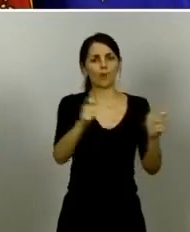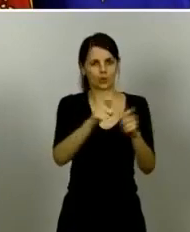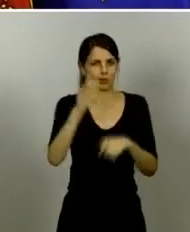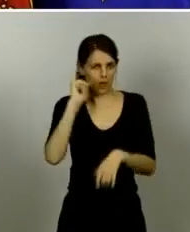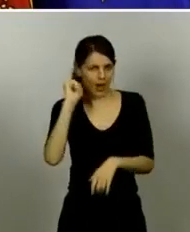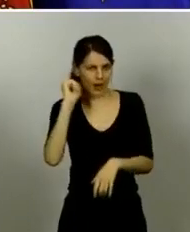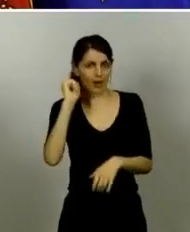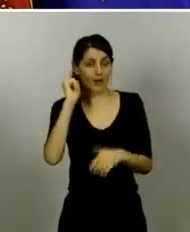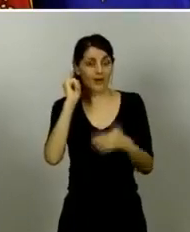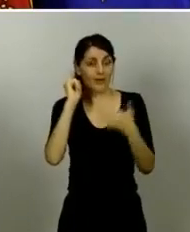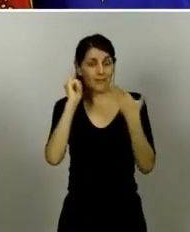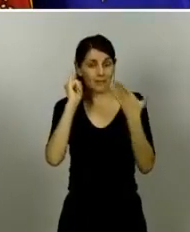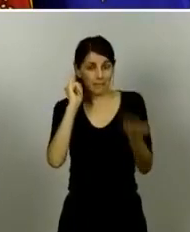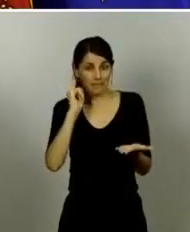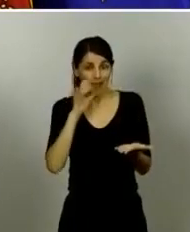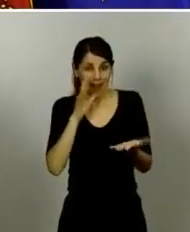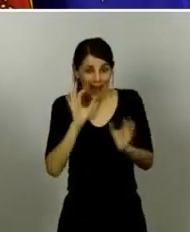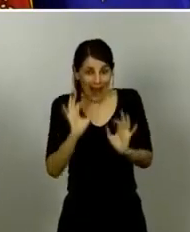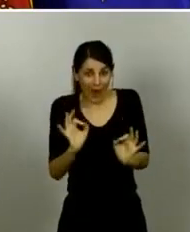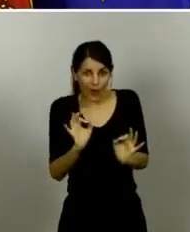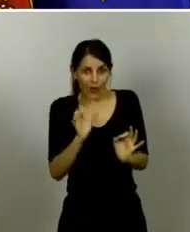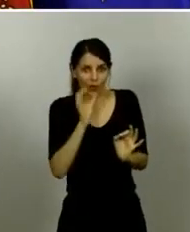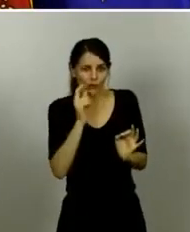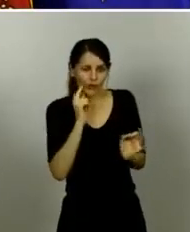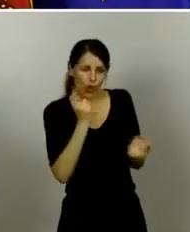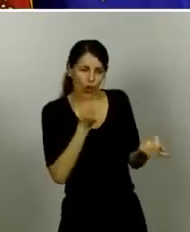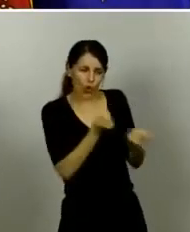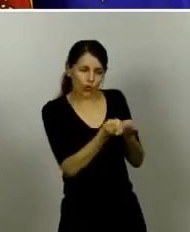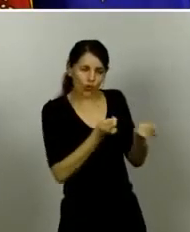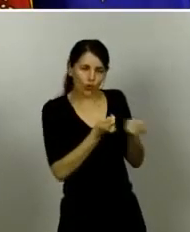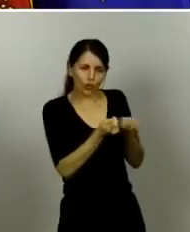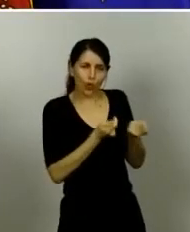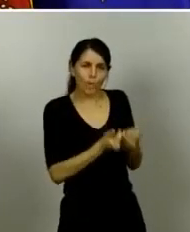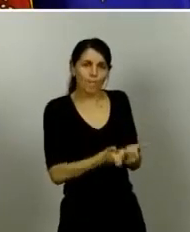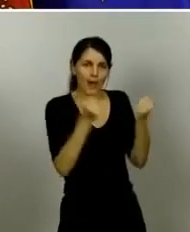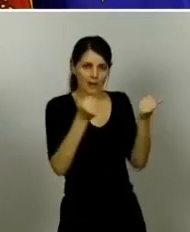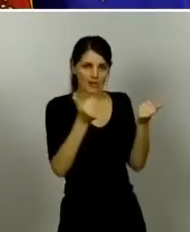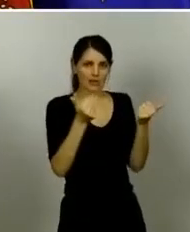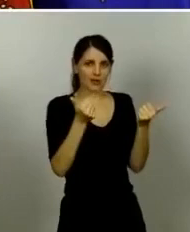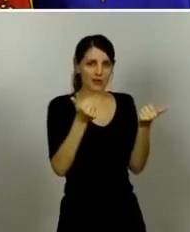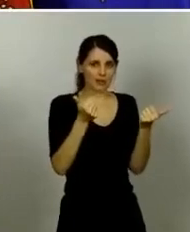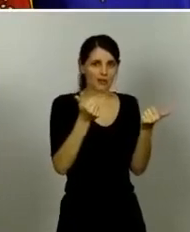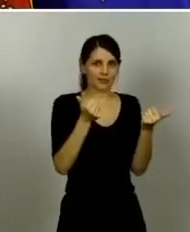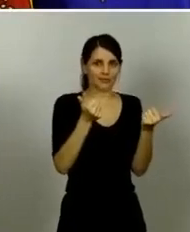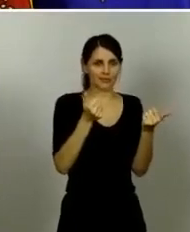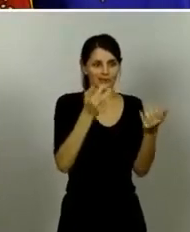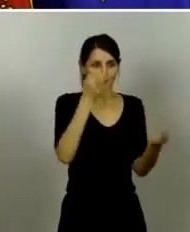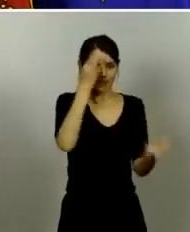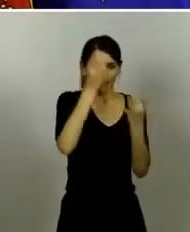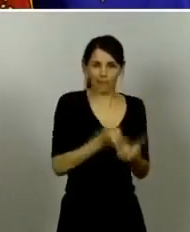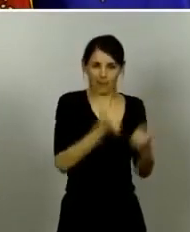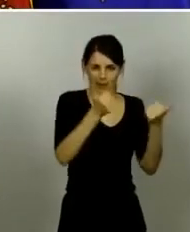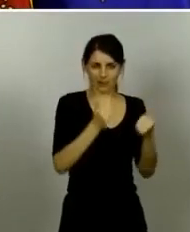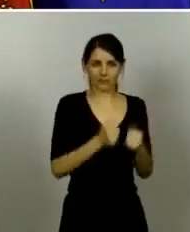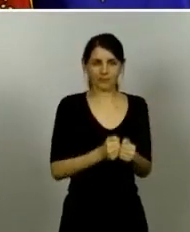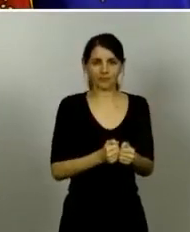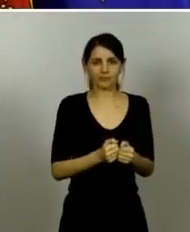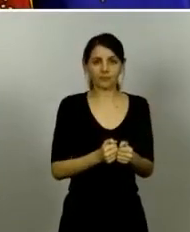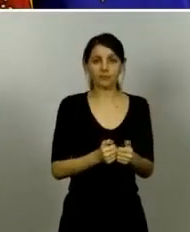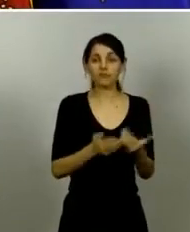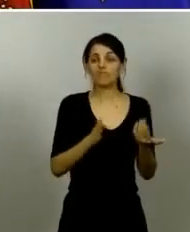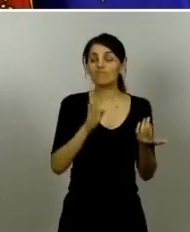detalle con mayor precisión con mayor celeridad y de una forma mucho más contundente hemos tenido los que ha mencionado el ministro